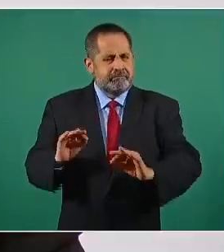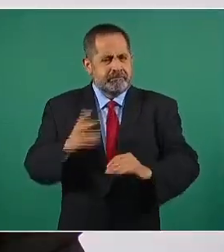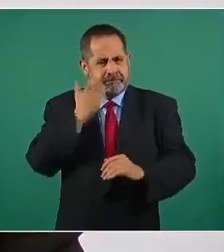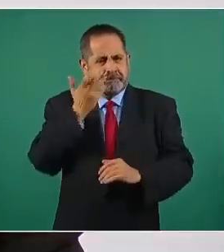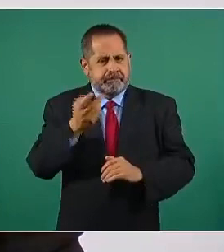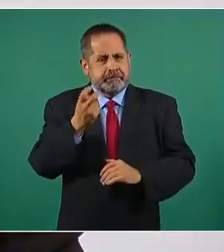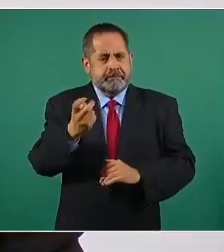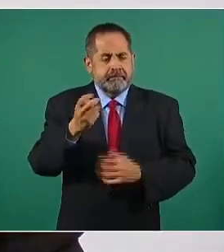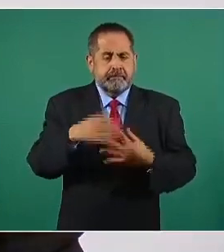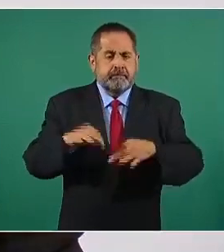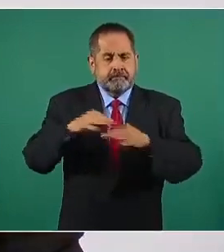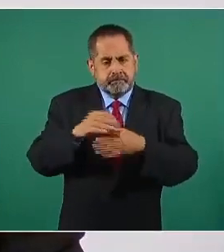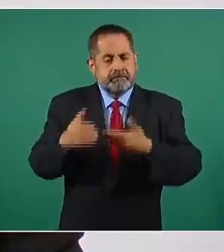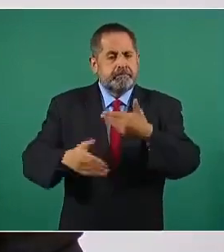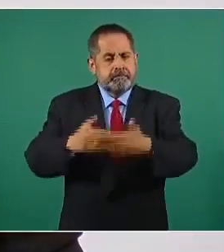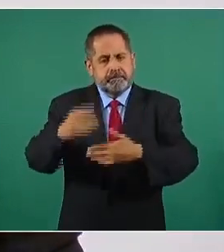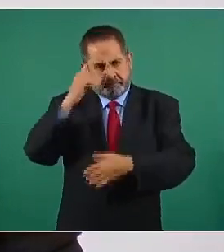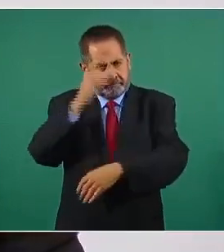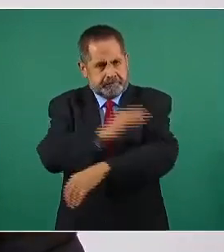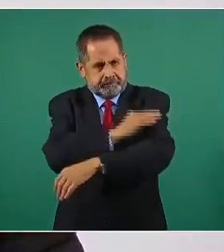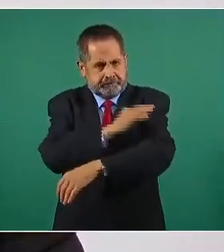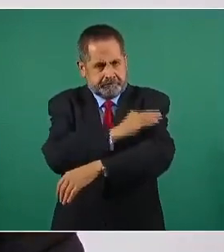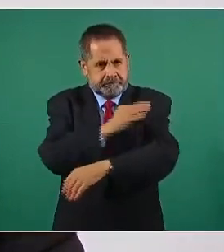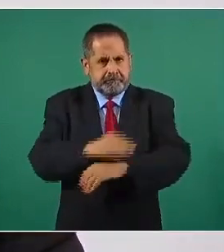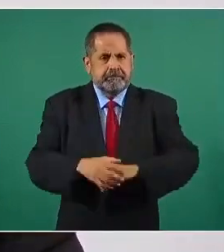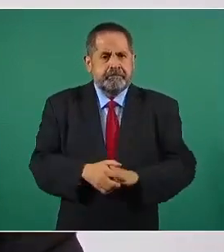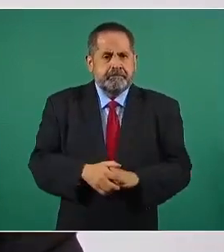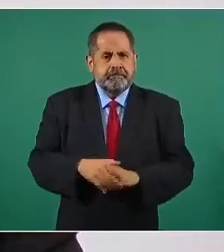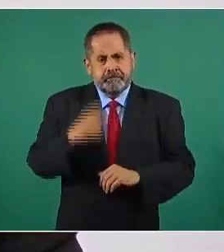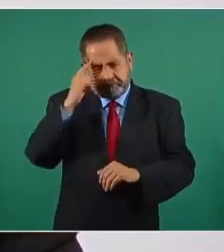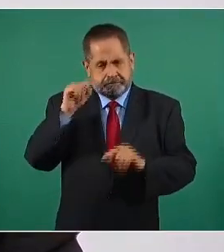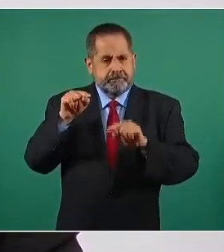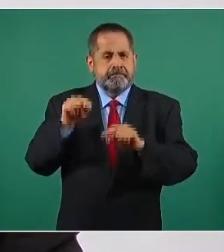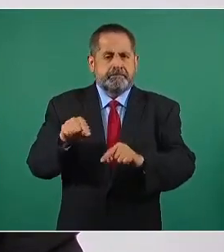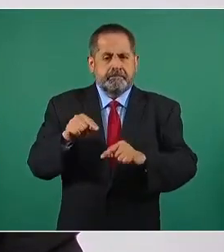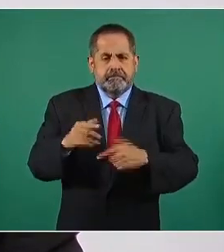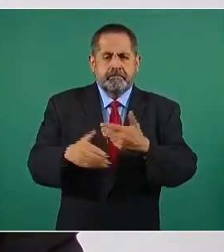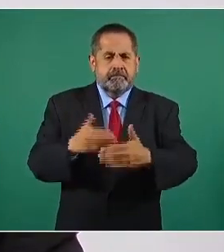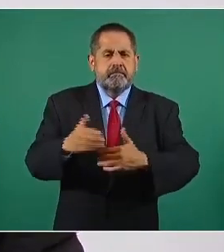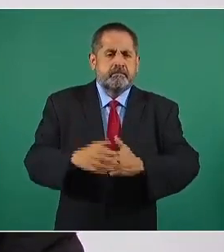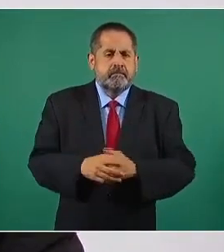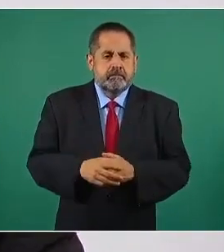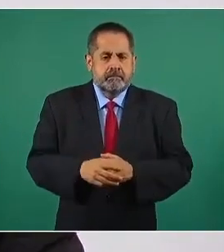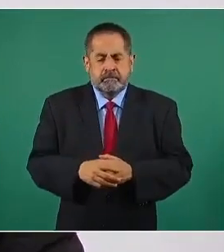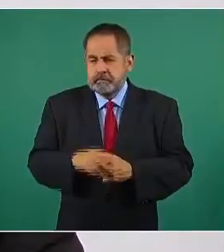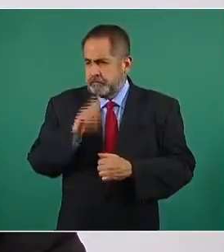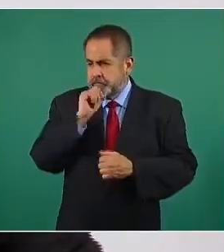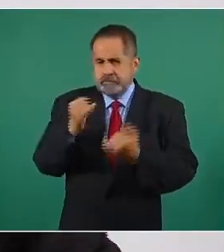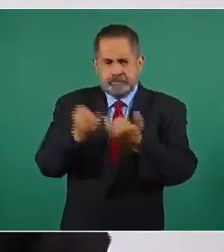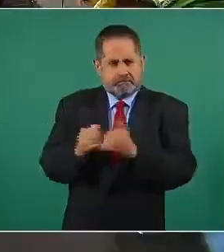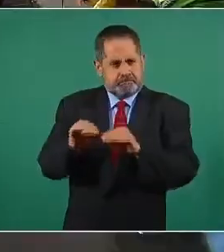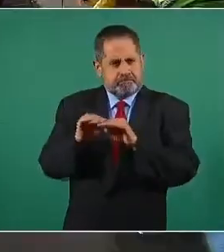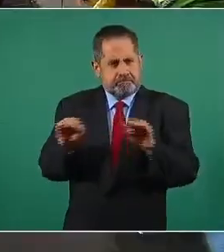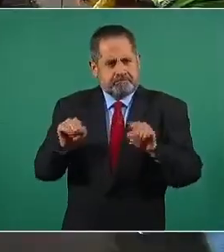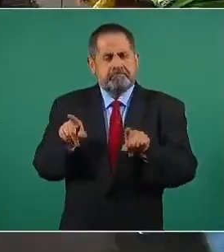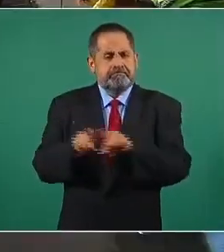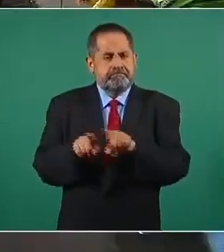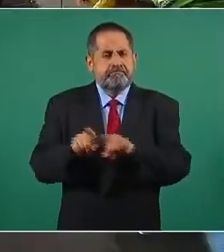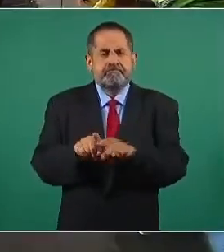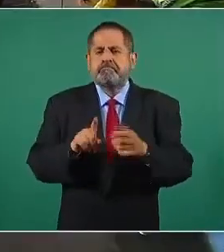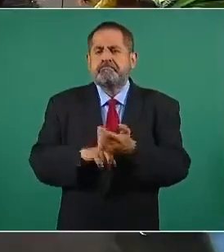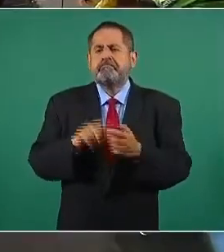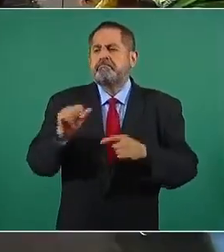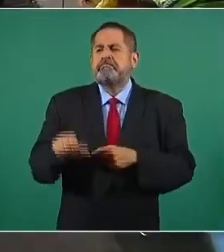Chiapas avance en la vacunación, que se coloque al mismo nivel de